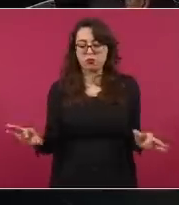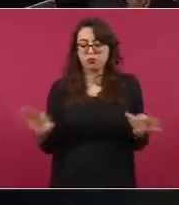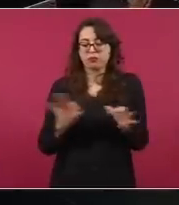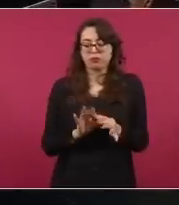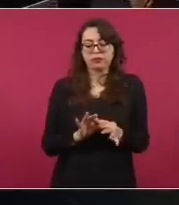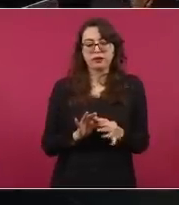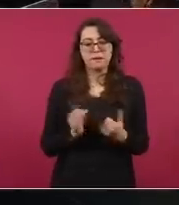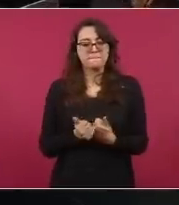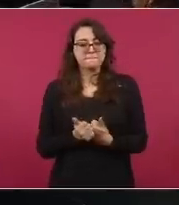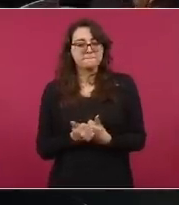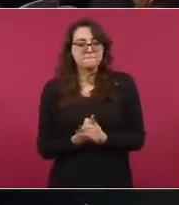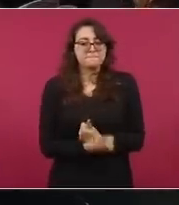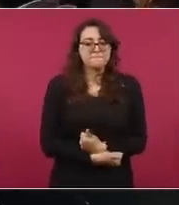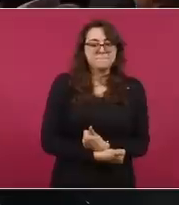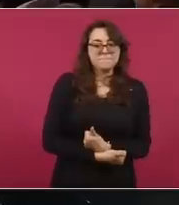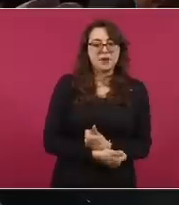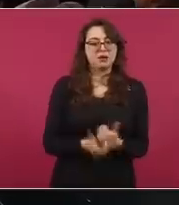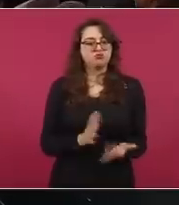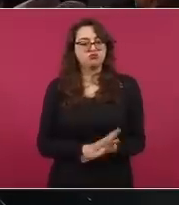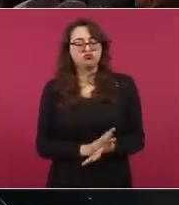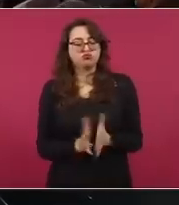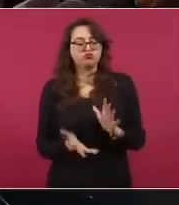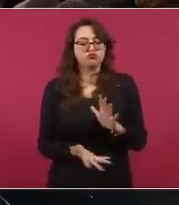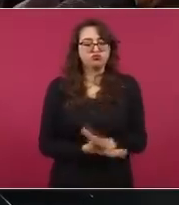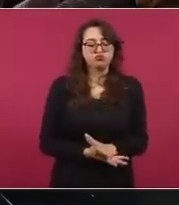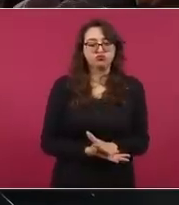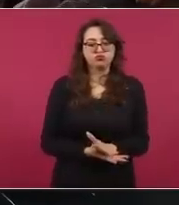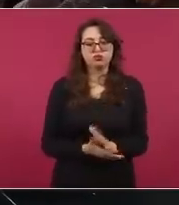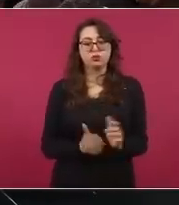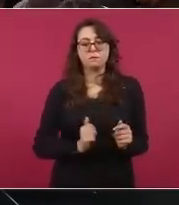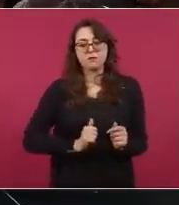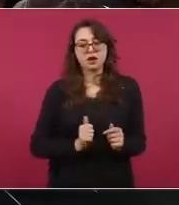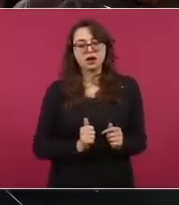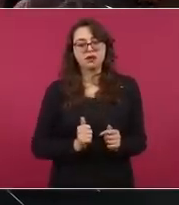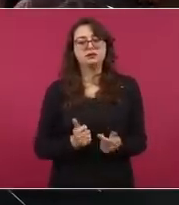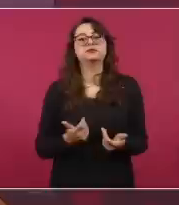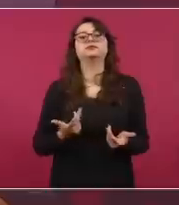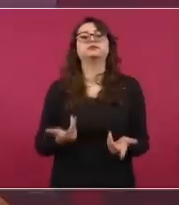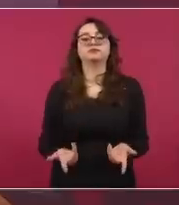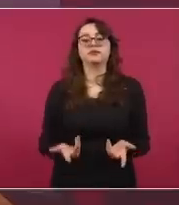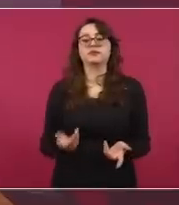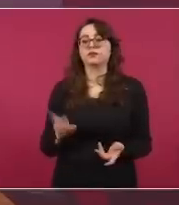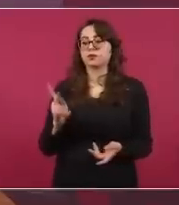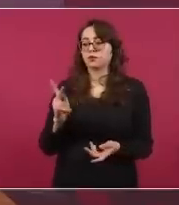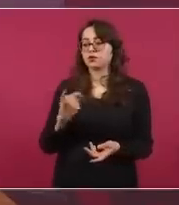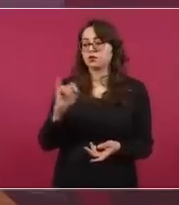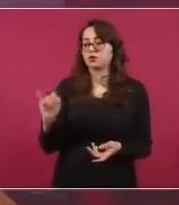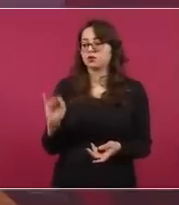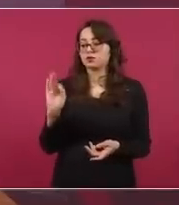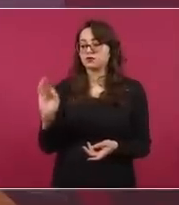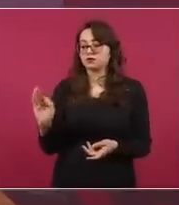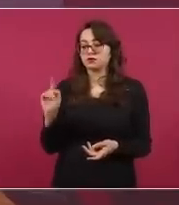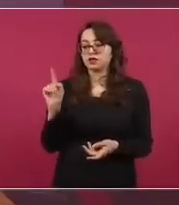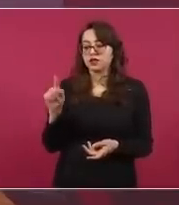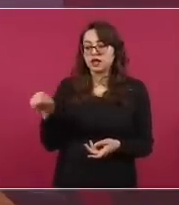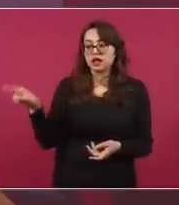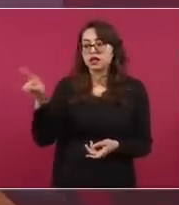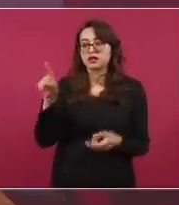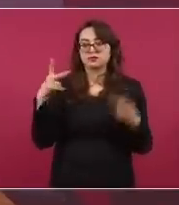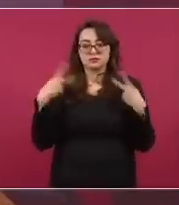de complicidades y los miembros del Poder Judicial forman parte